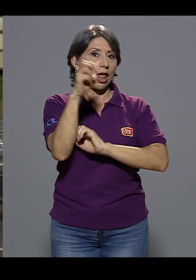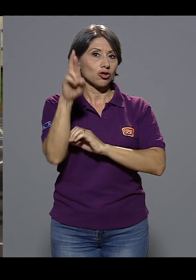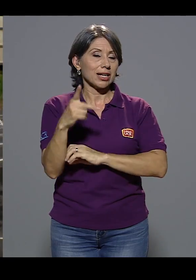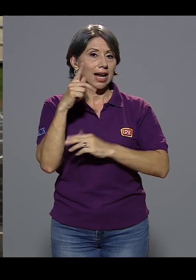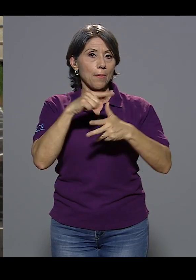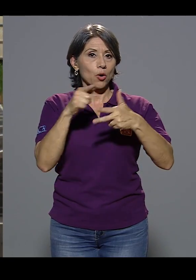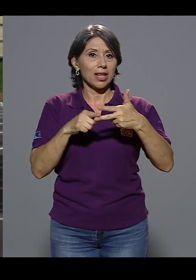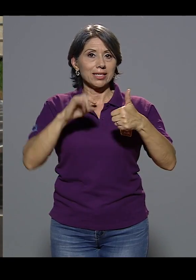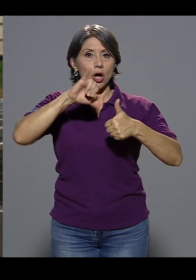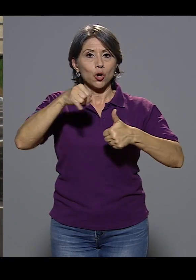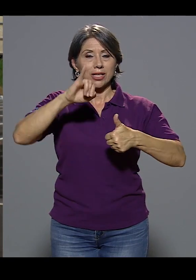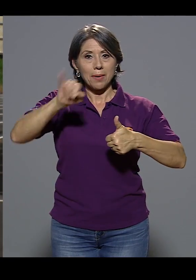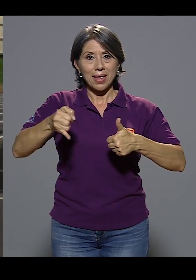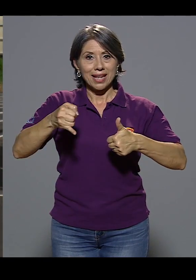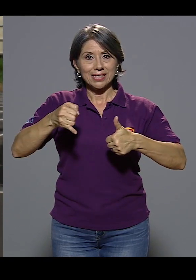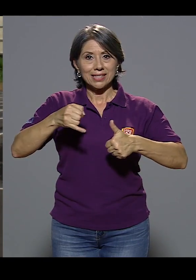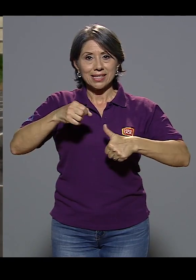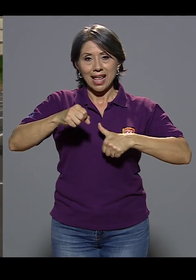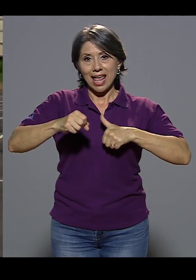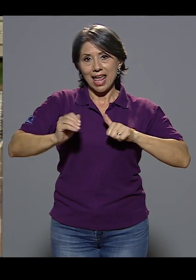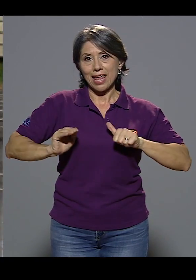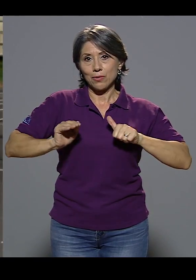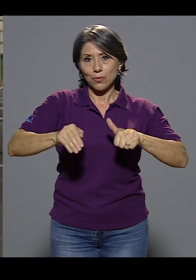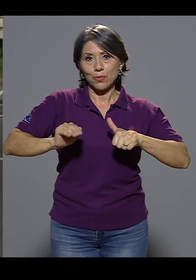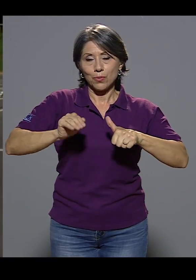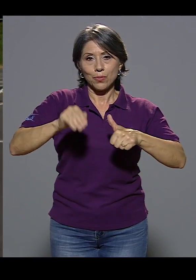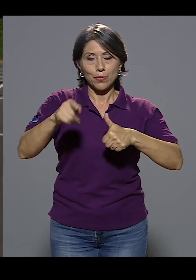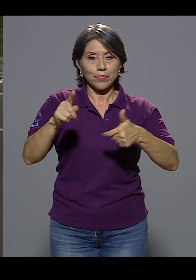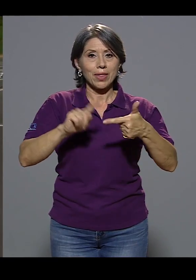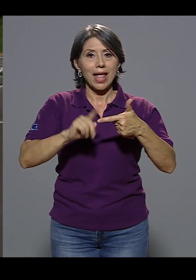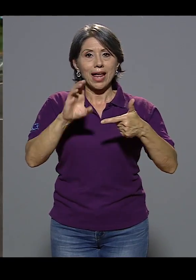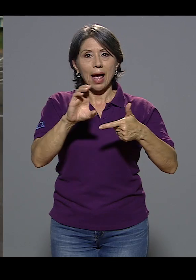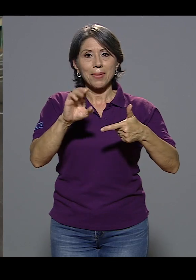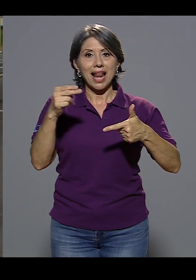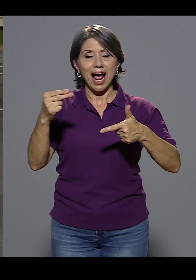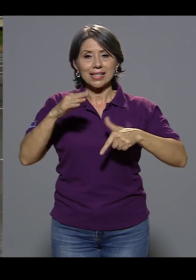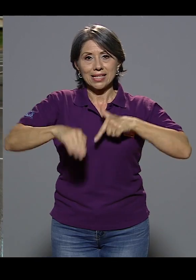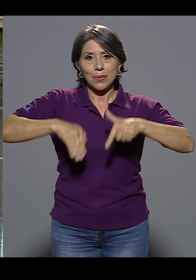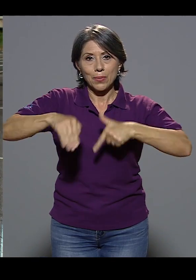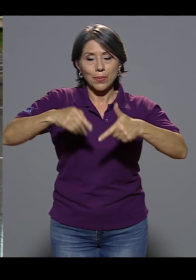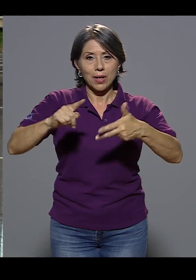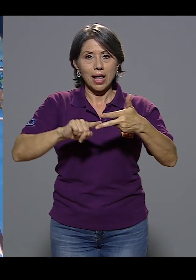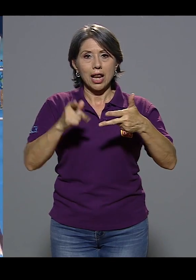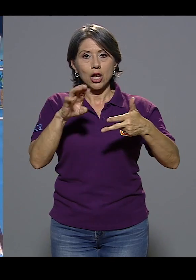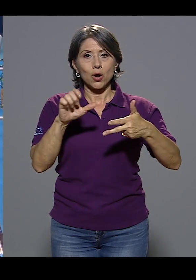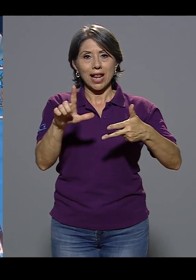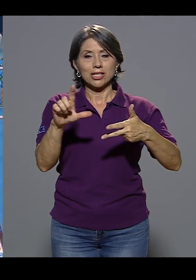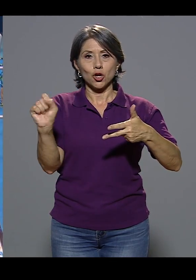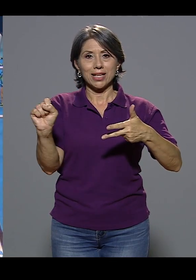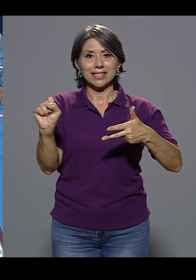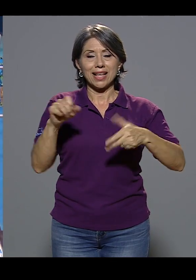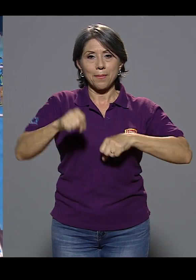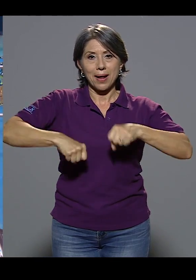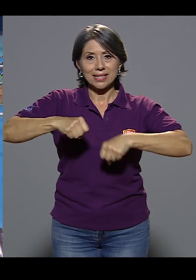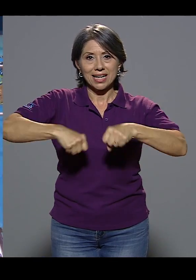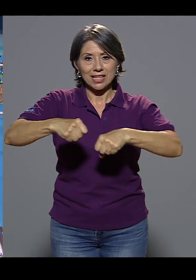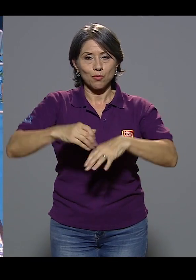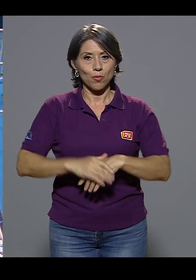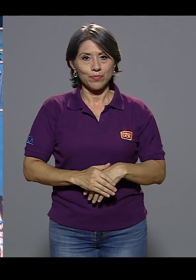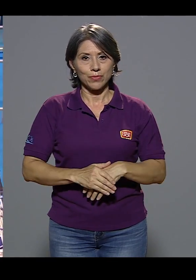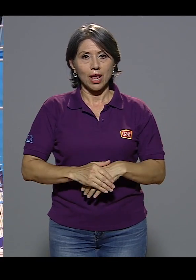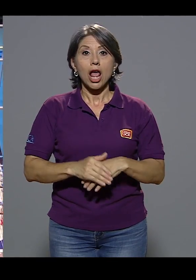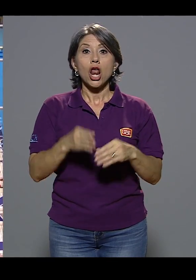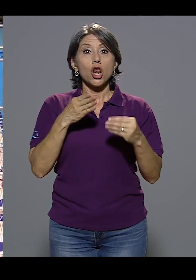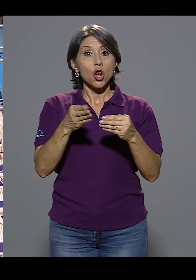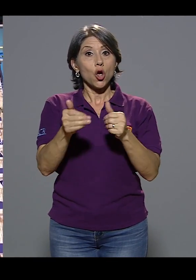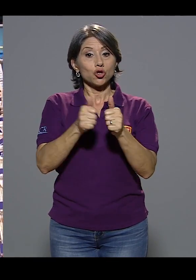José Jiménez en paratletismo en silla de ruedas, Camila Jace en paranatación y Leonel Solís en paraciclismo. Los